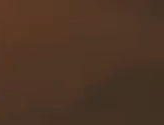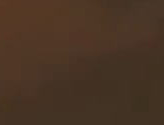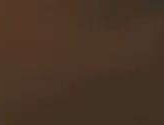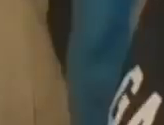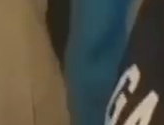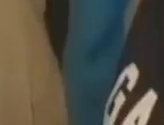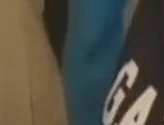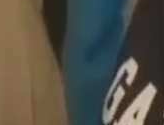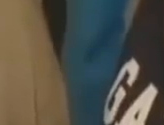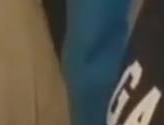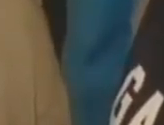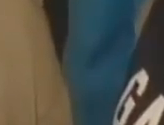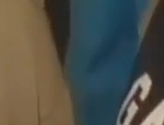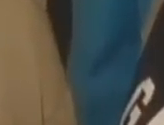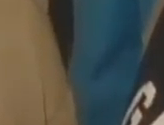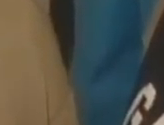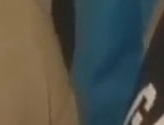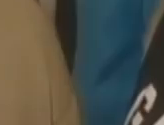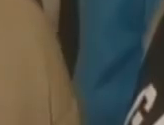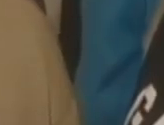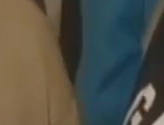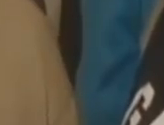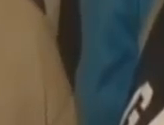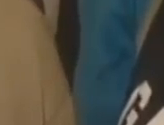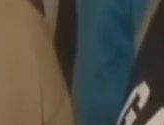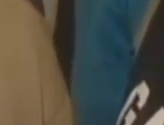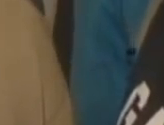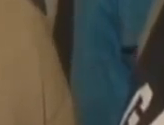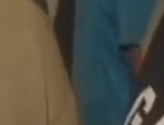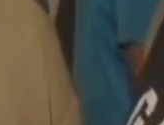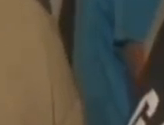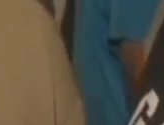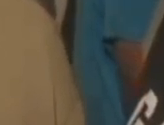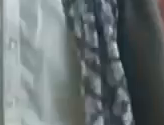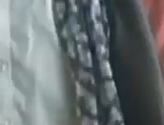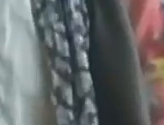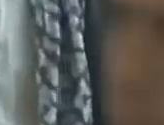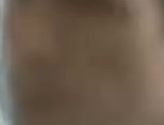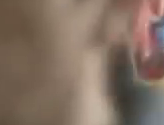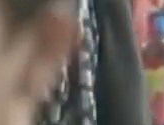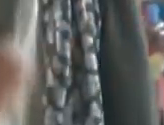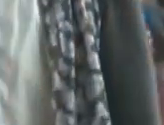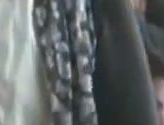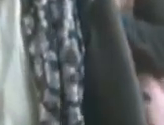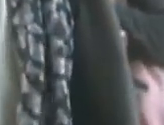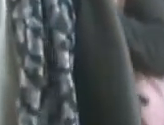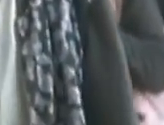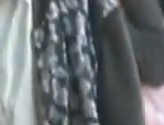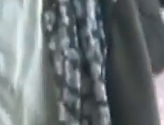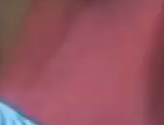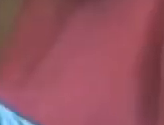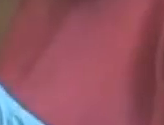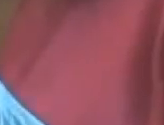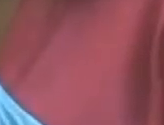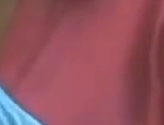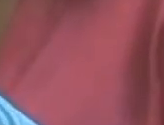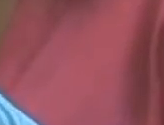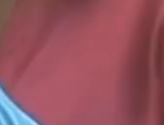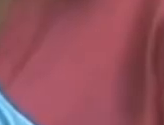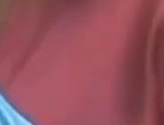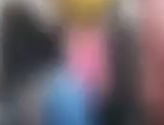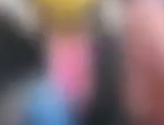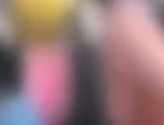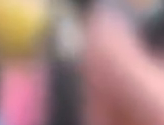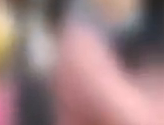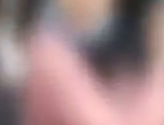no han almorzado la verdad por acá no ha llegado ninguna ayuda del gobierno de las que han prometido el drama de esta crisis sanitaria en Colombia es más aguda